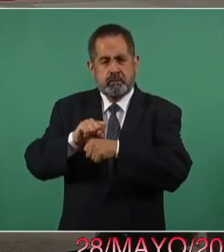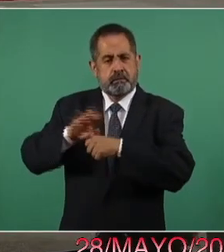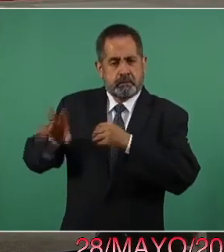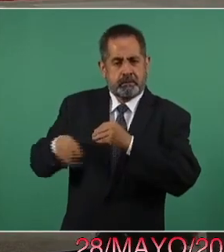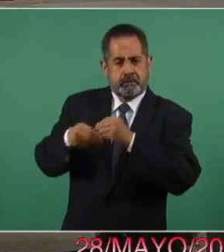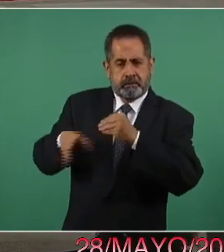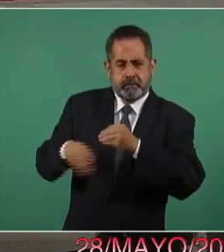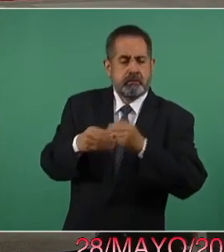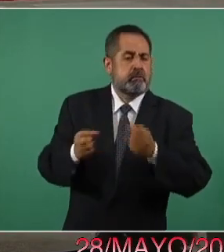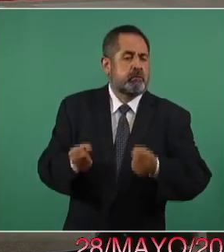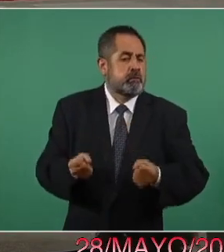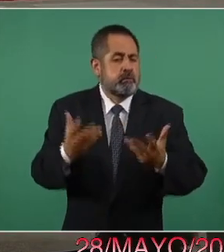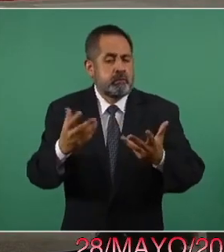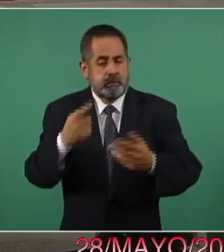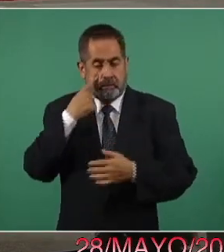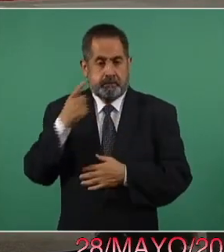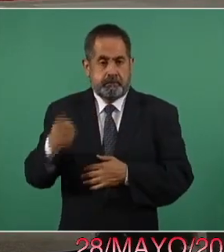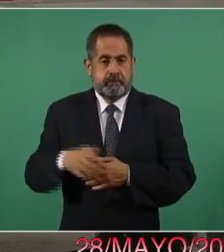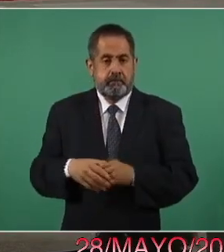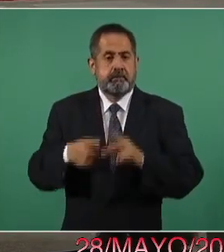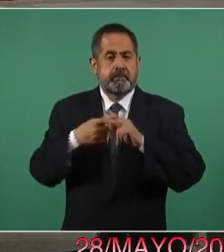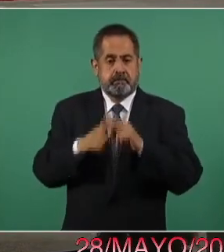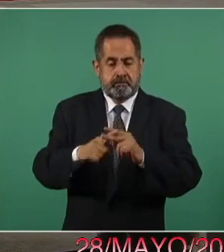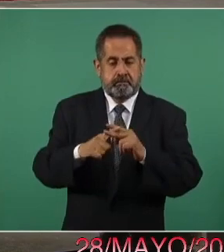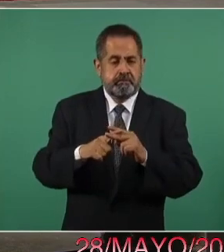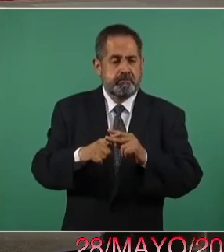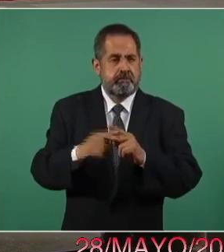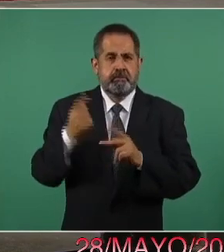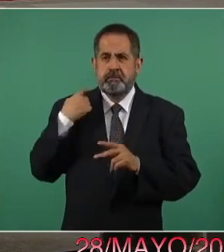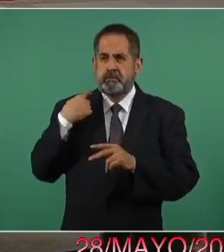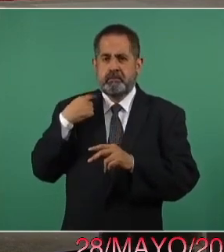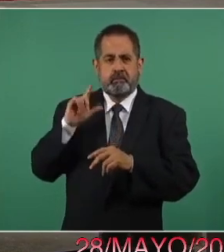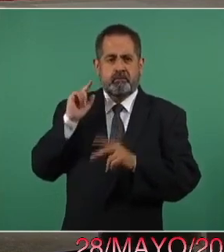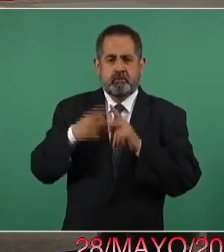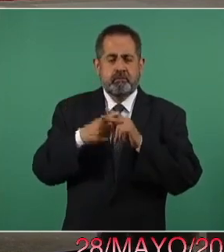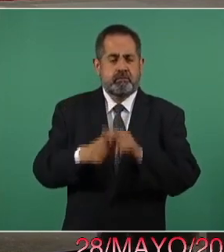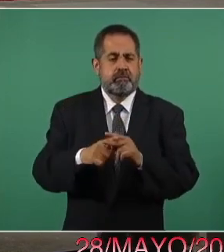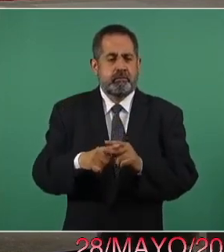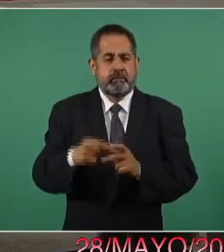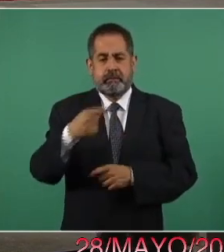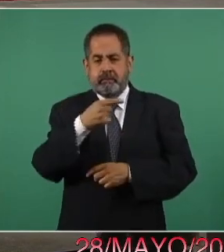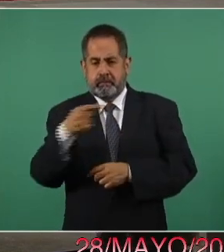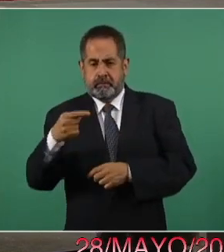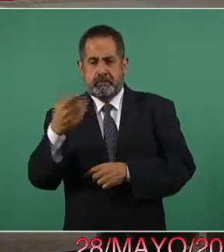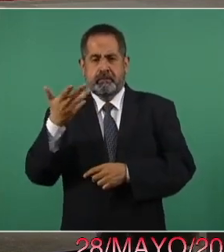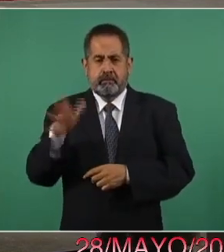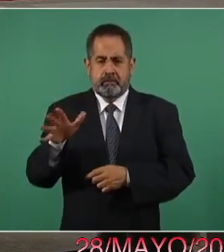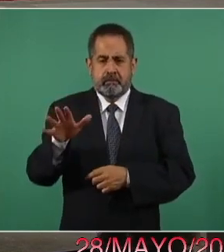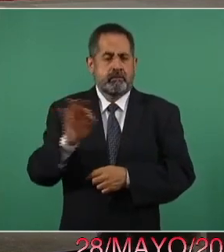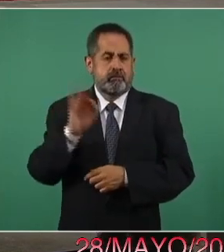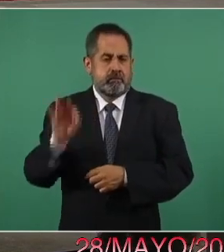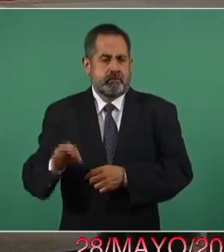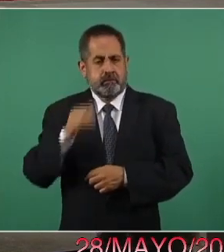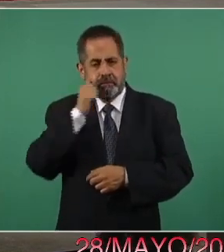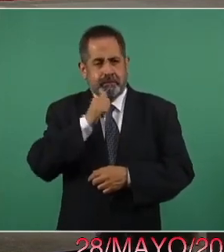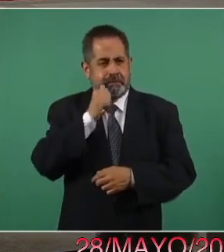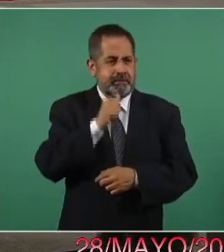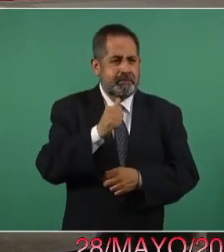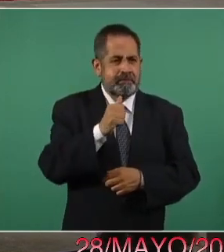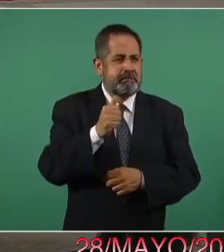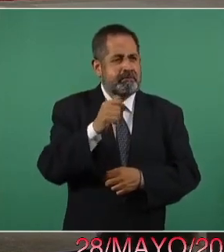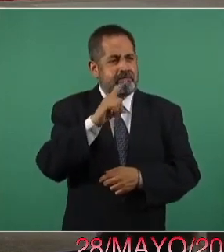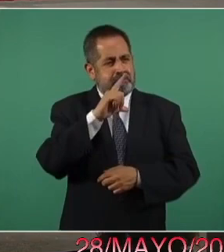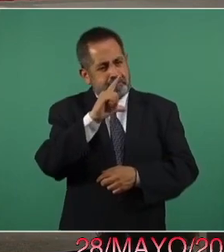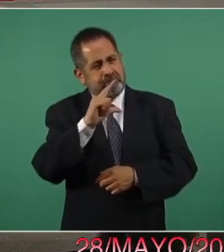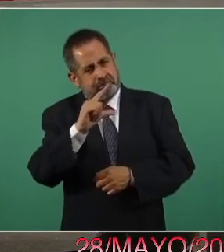Vemos que abrimos la semana con una reducción de menos 10 por ciento. Esta generalmente se reduce en unos cinco o seis puntos porcentuales. Nos ha ocurrido todas